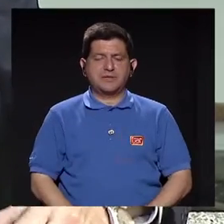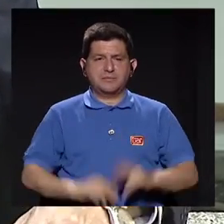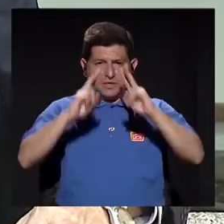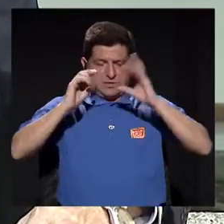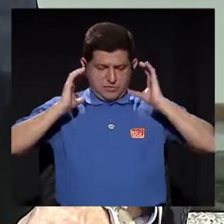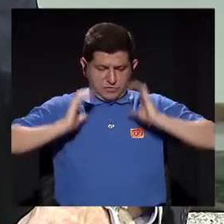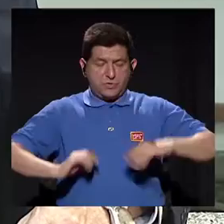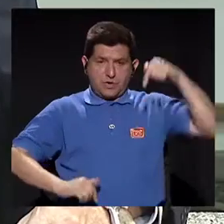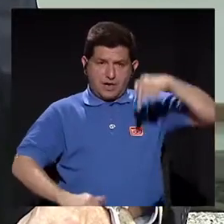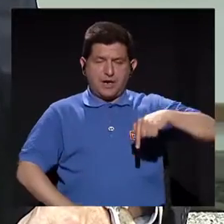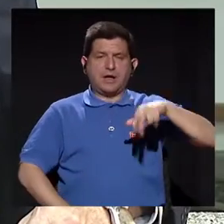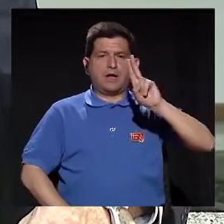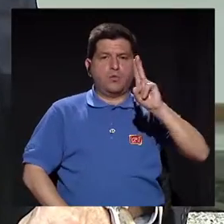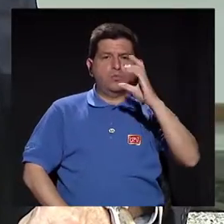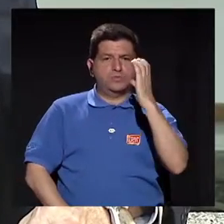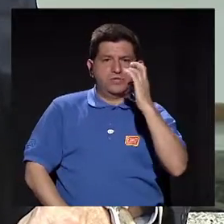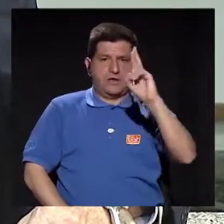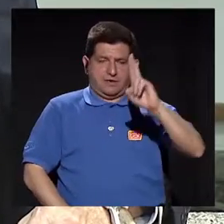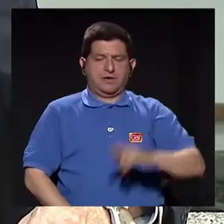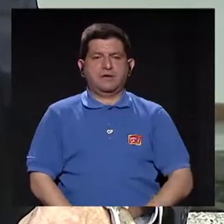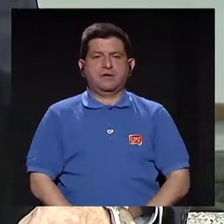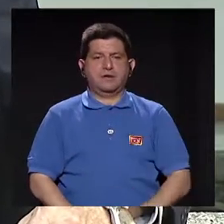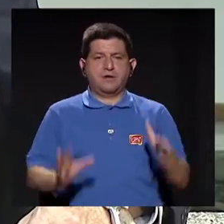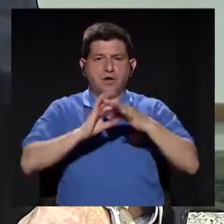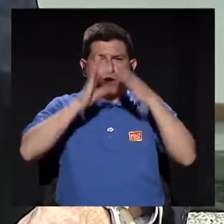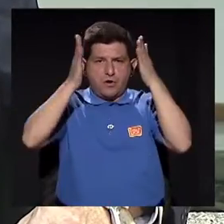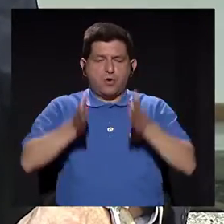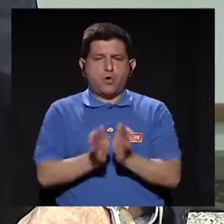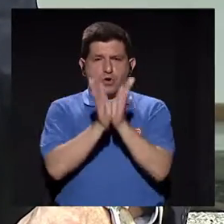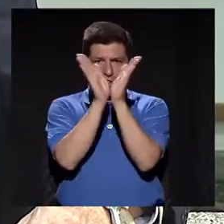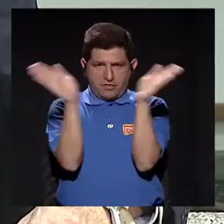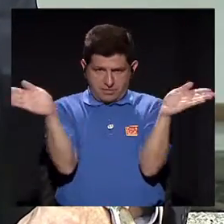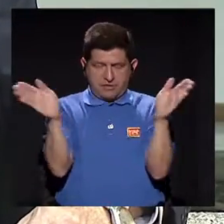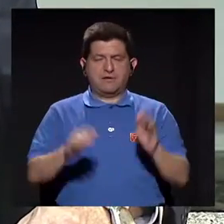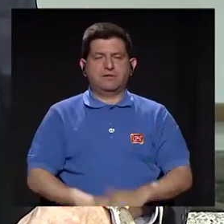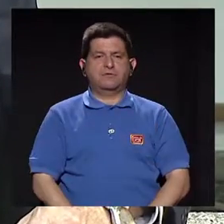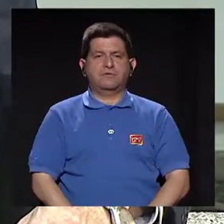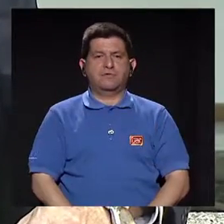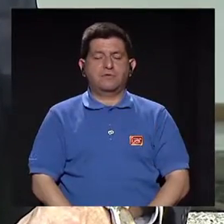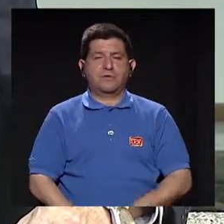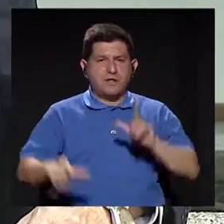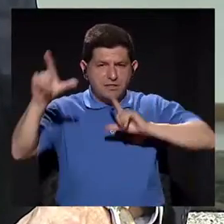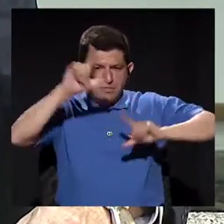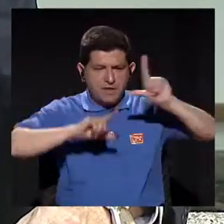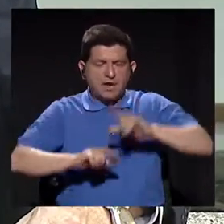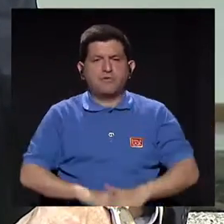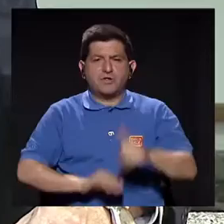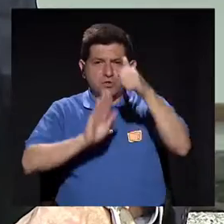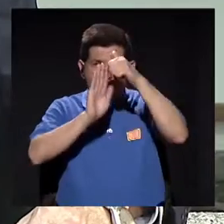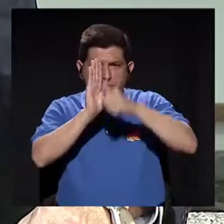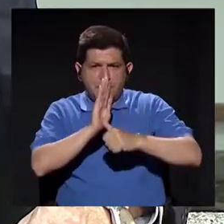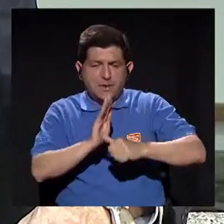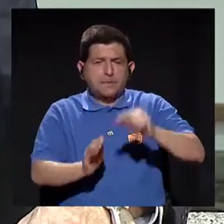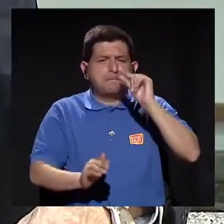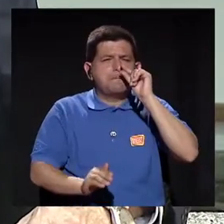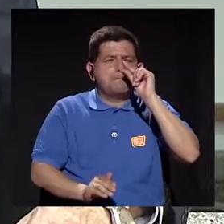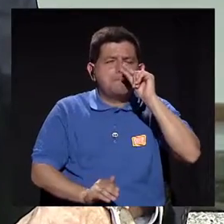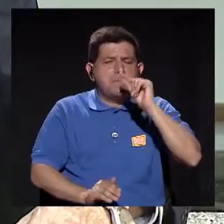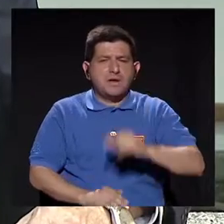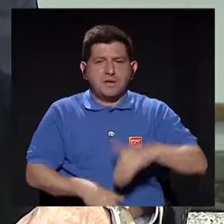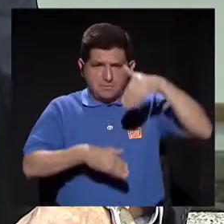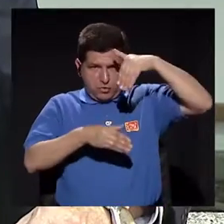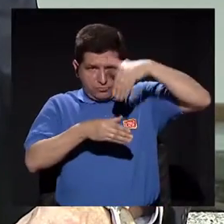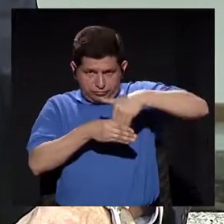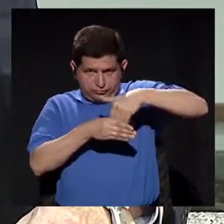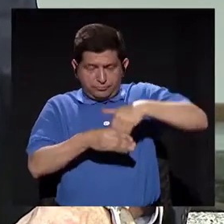anatomía de acá, de la Universidad de Costa Rica, coordinador general además del laboratorio de cirugía mínimamente